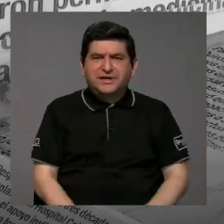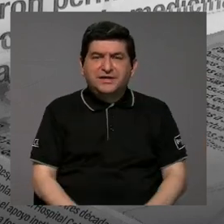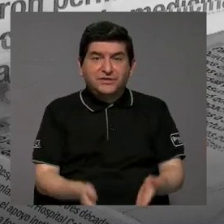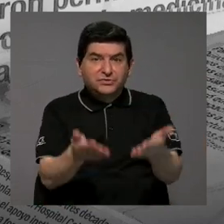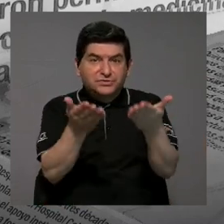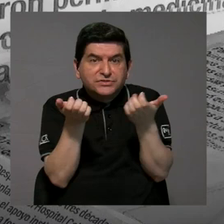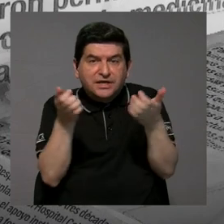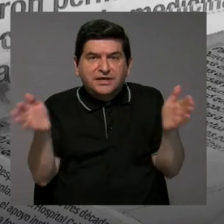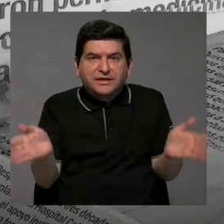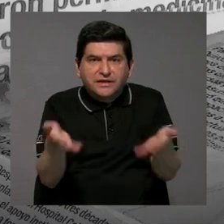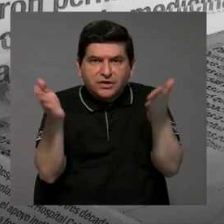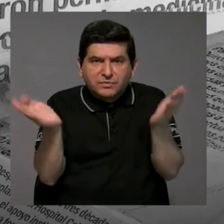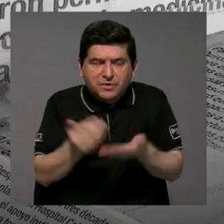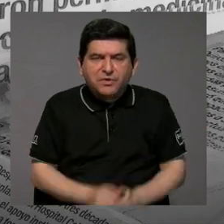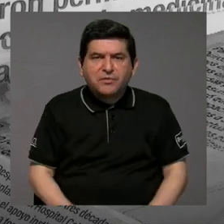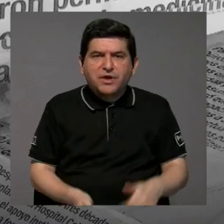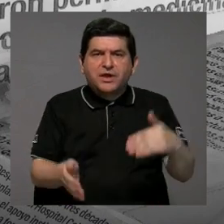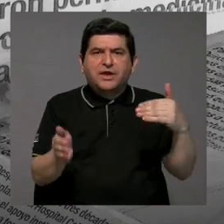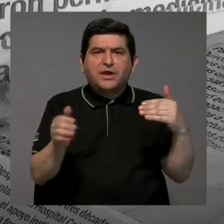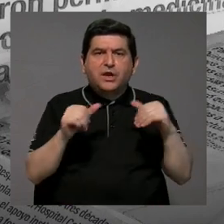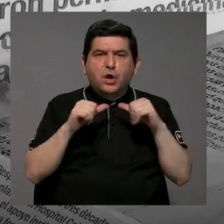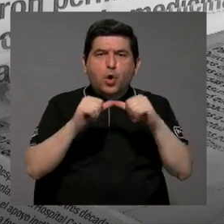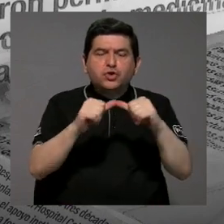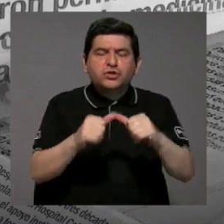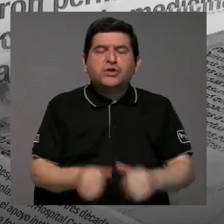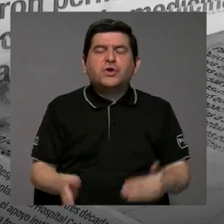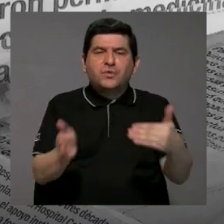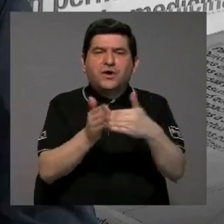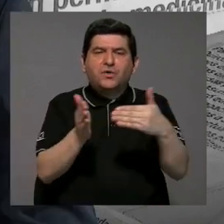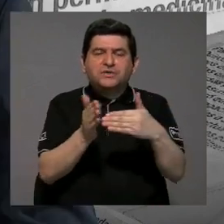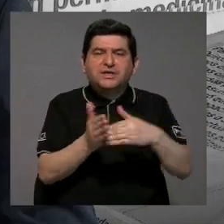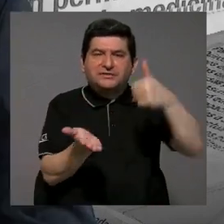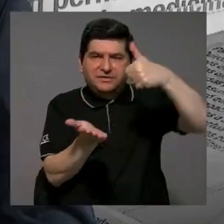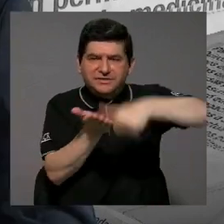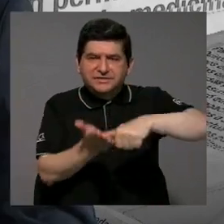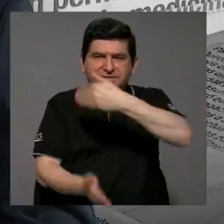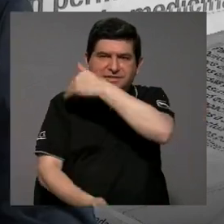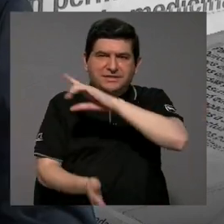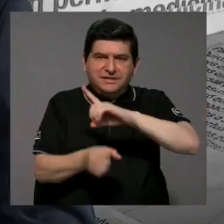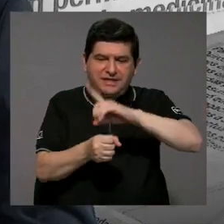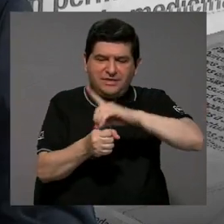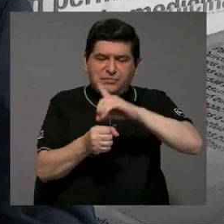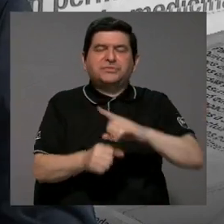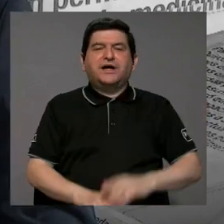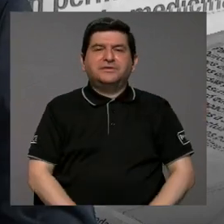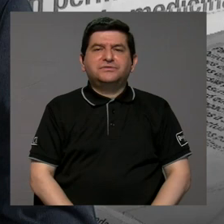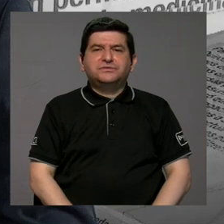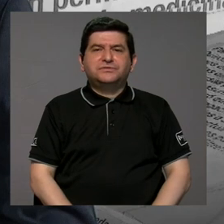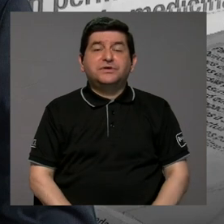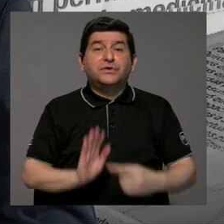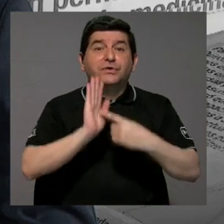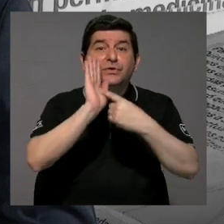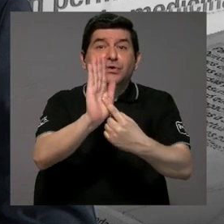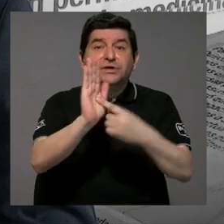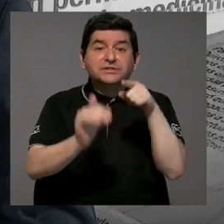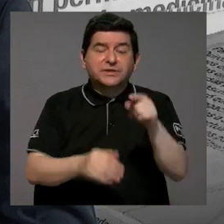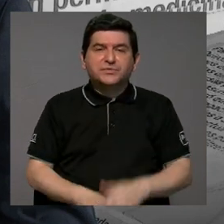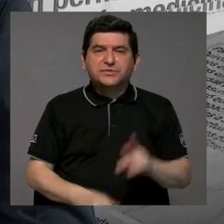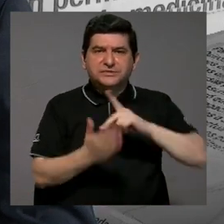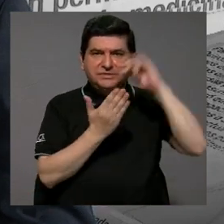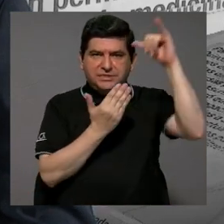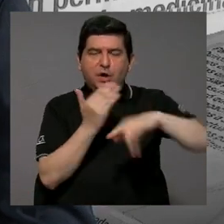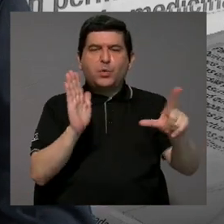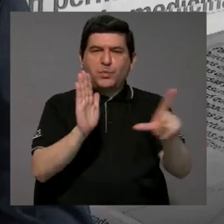promover la reelección continua de diputados? Sí, así es. Lo que se presenta es un